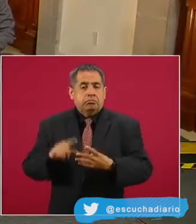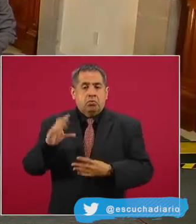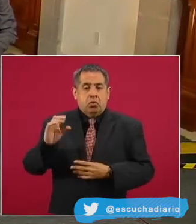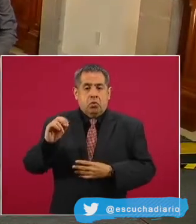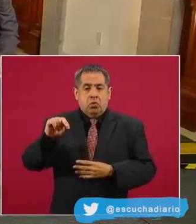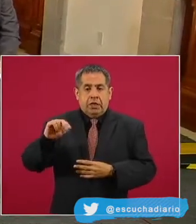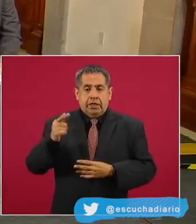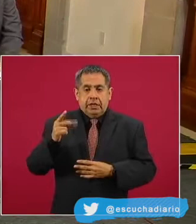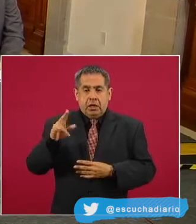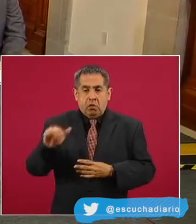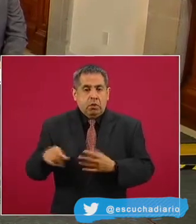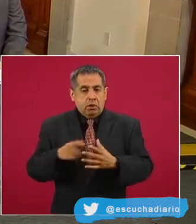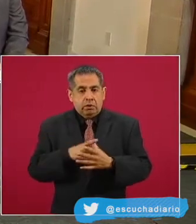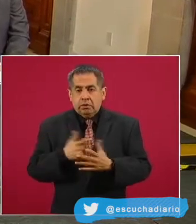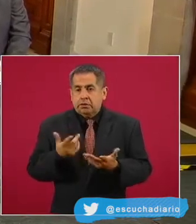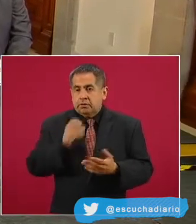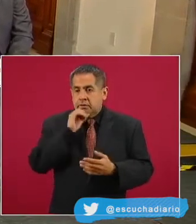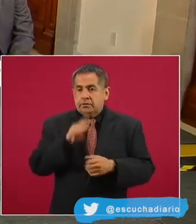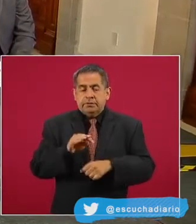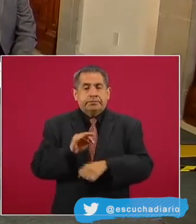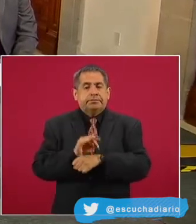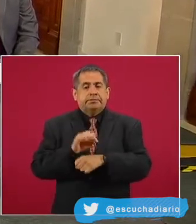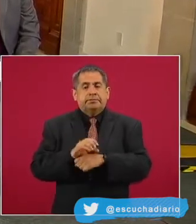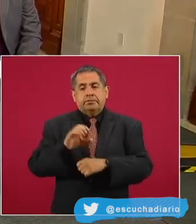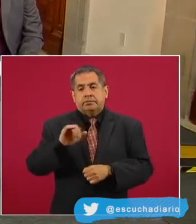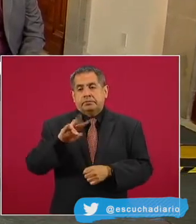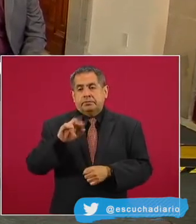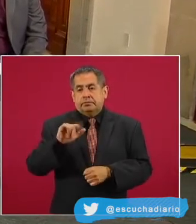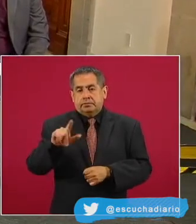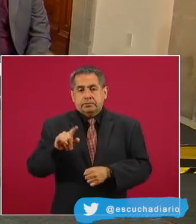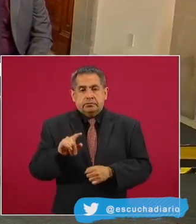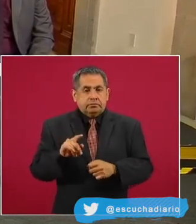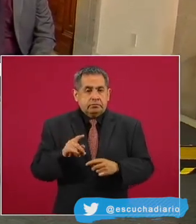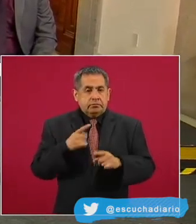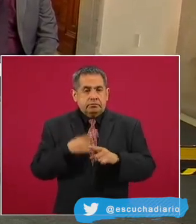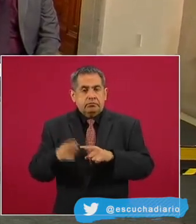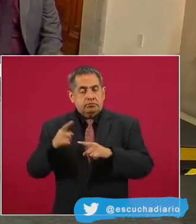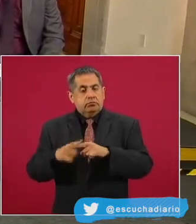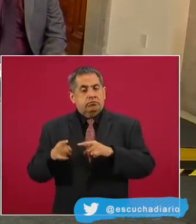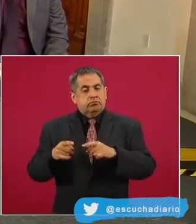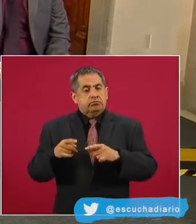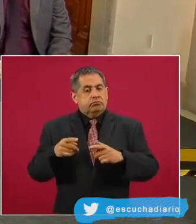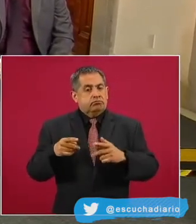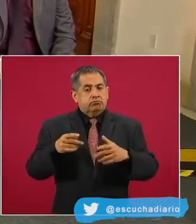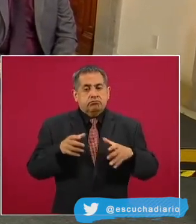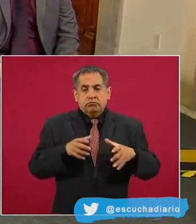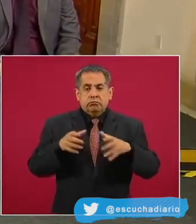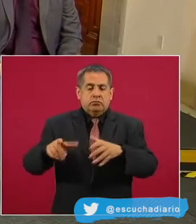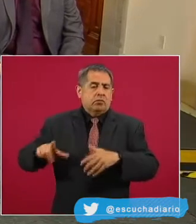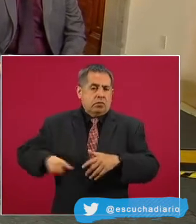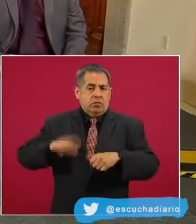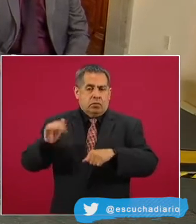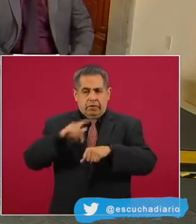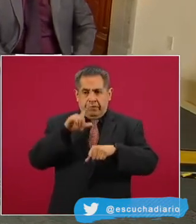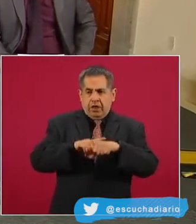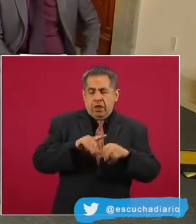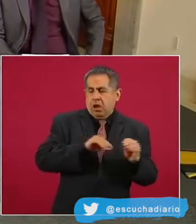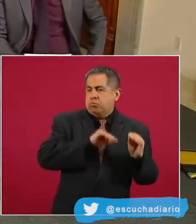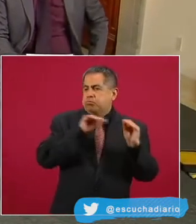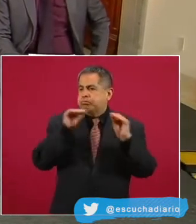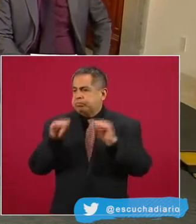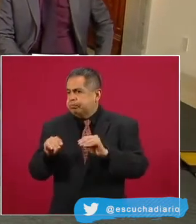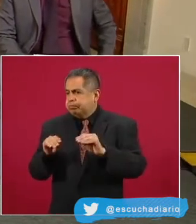que se han logrado localizar 6.900 personas, de un total de 77.171 desaparecidos. El